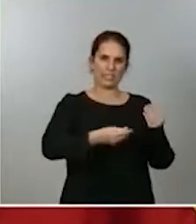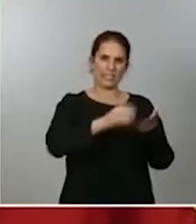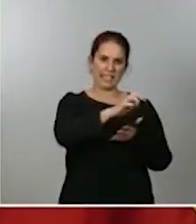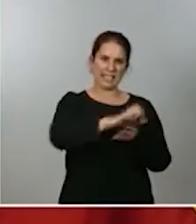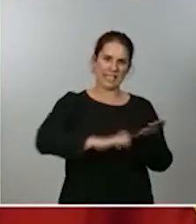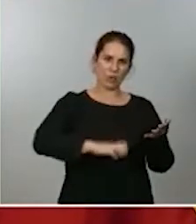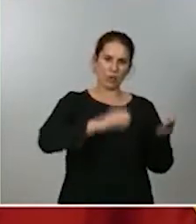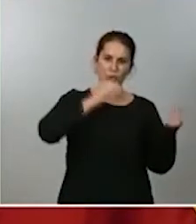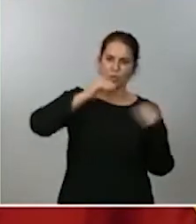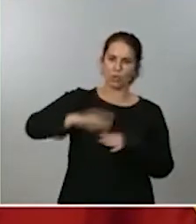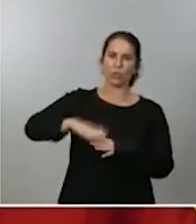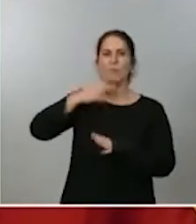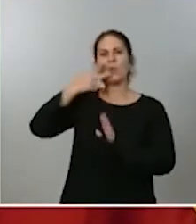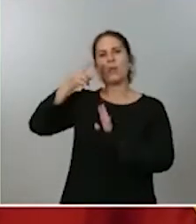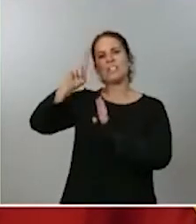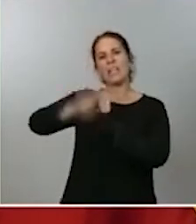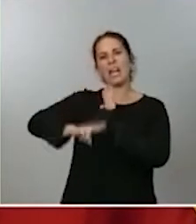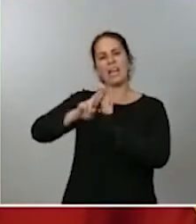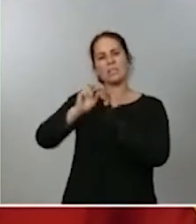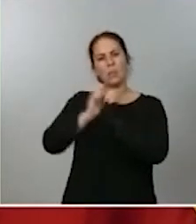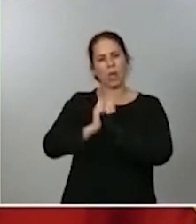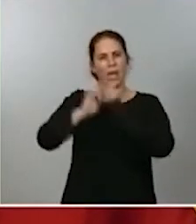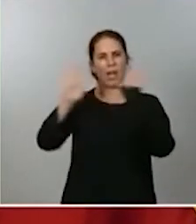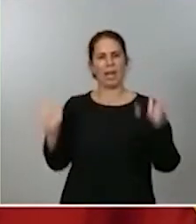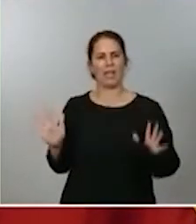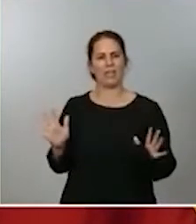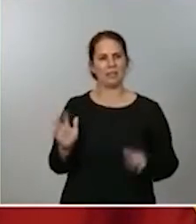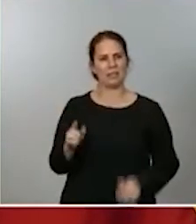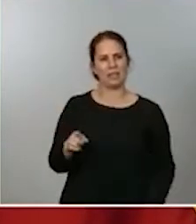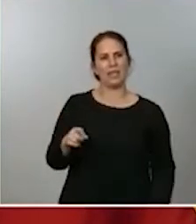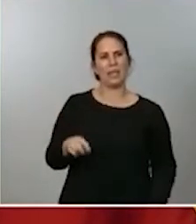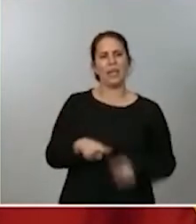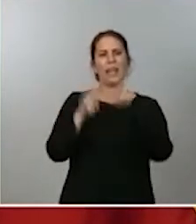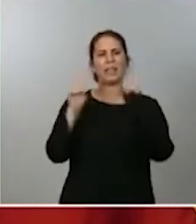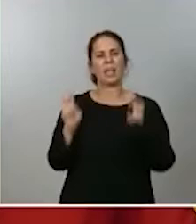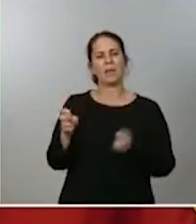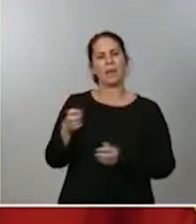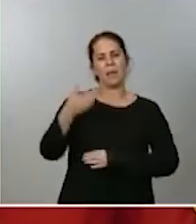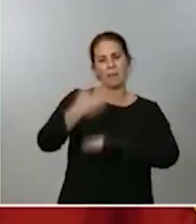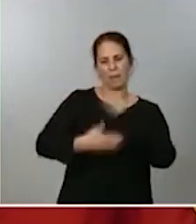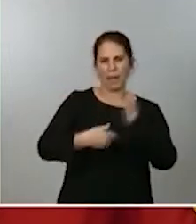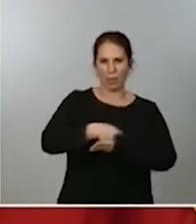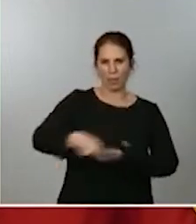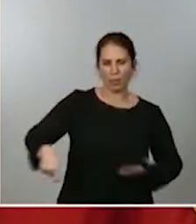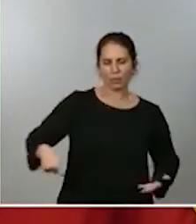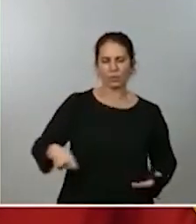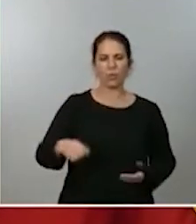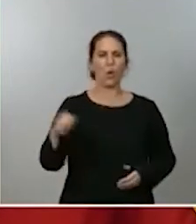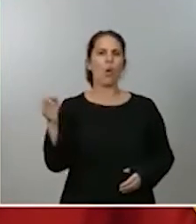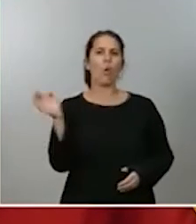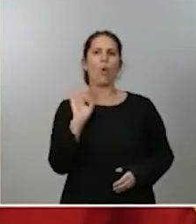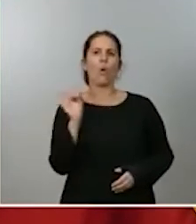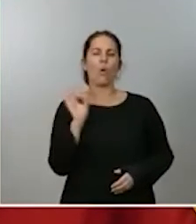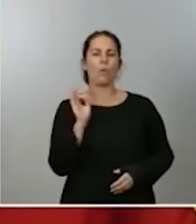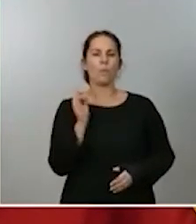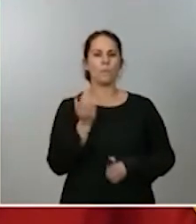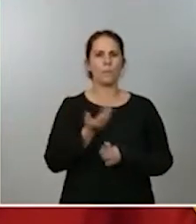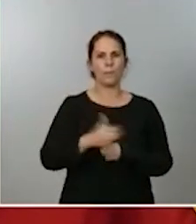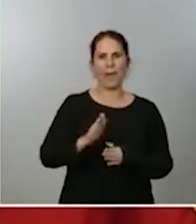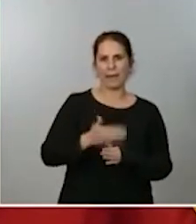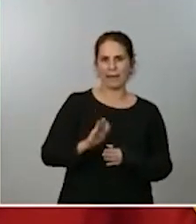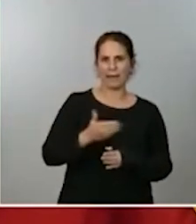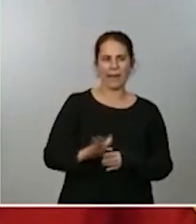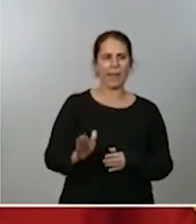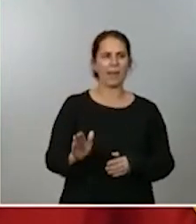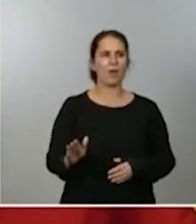claras en cuanto se refiere tanto a los plazos de pago como a el margen y las referencias